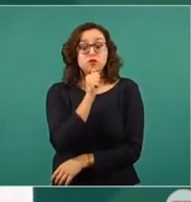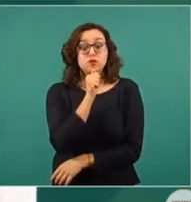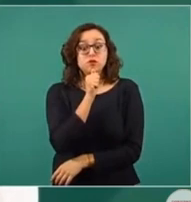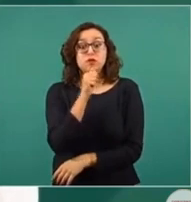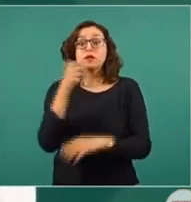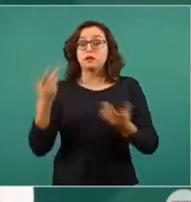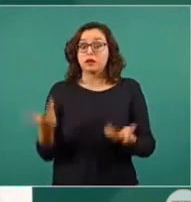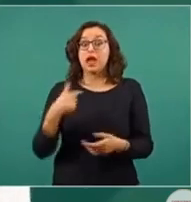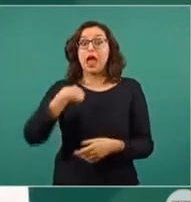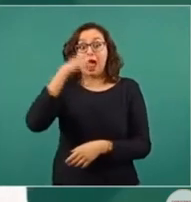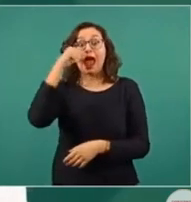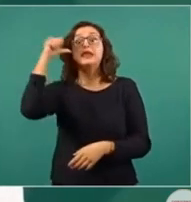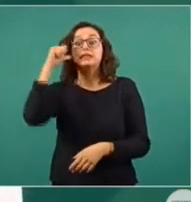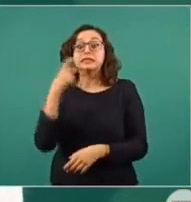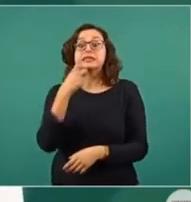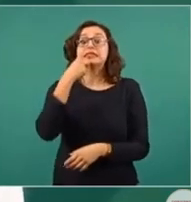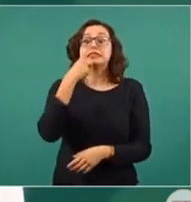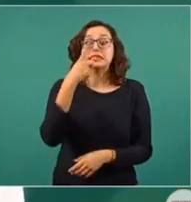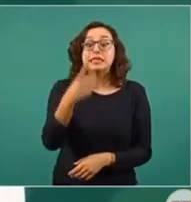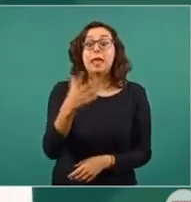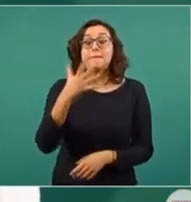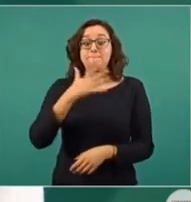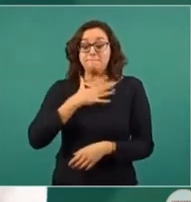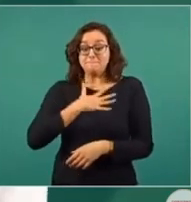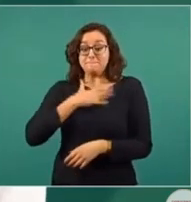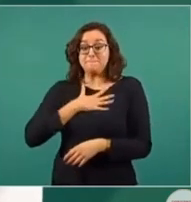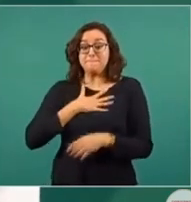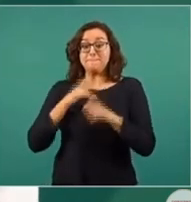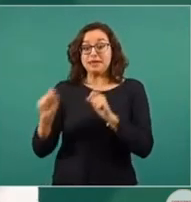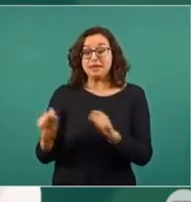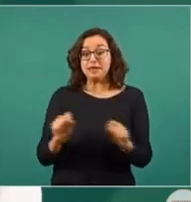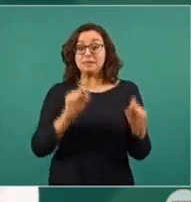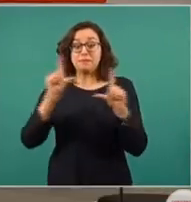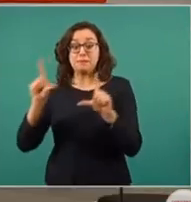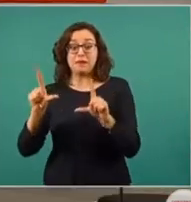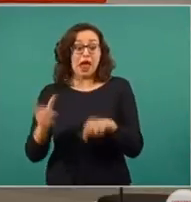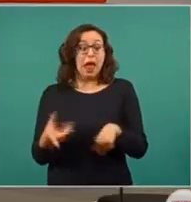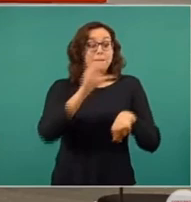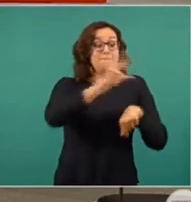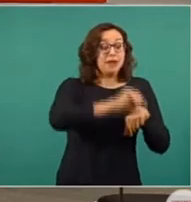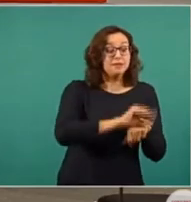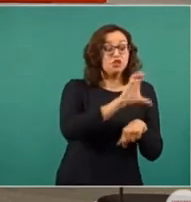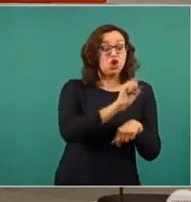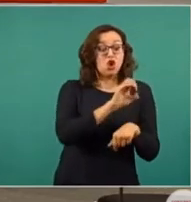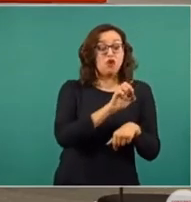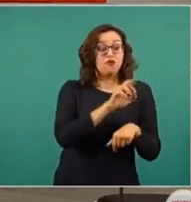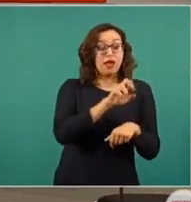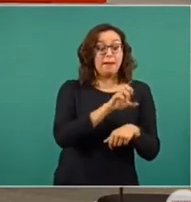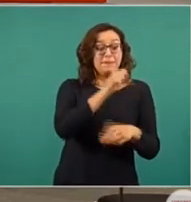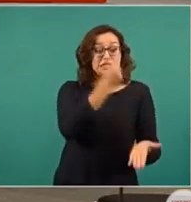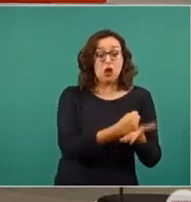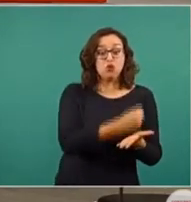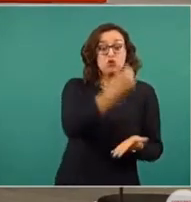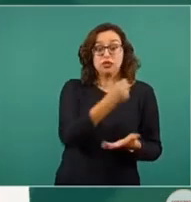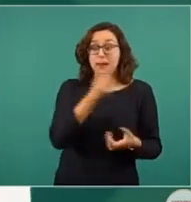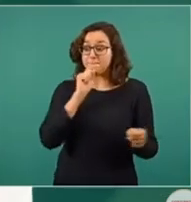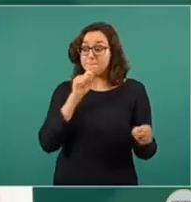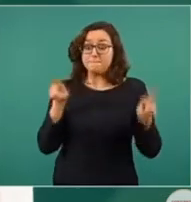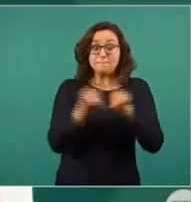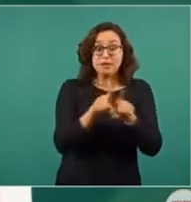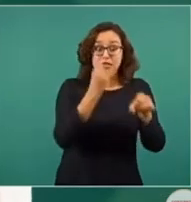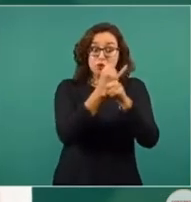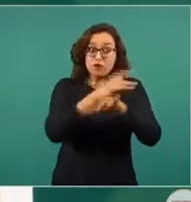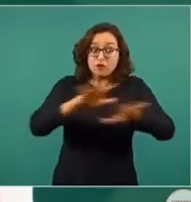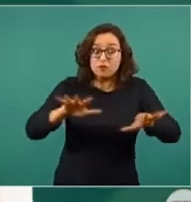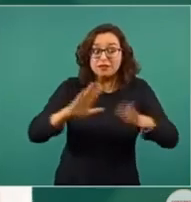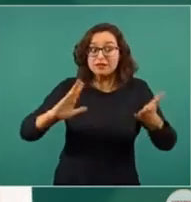eso sí se lo dije ayer, para mi presentación, no para la autorización, porque yo no soy cofepris. Entonces, sí está claro lo